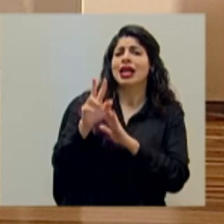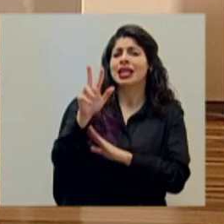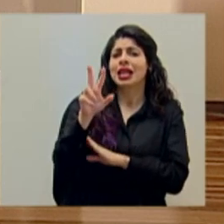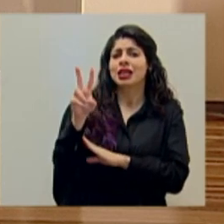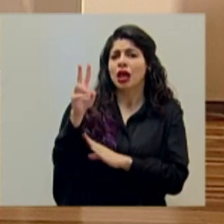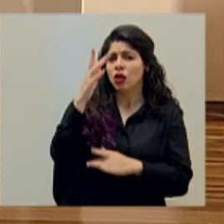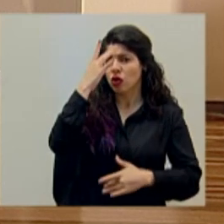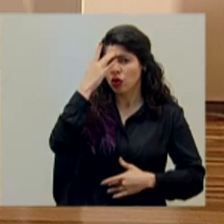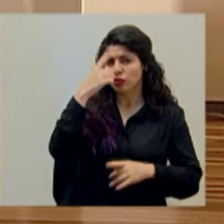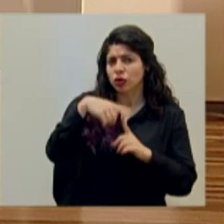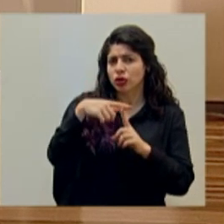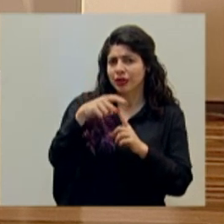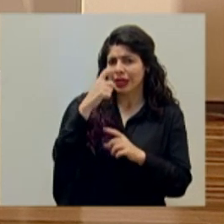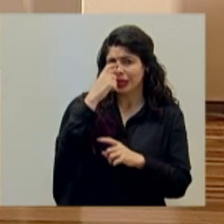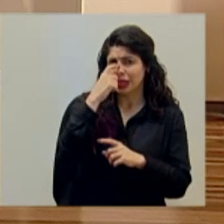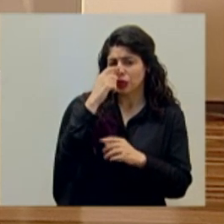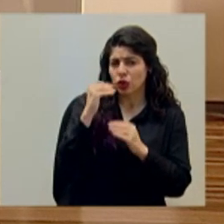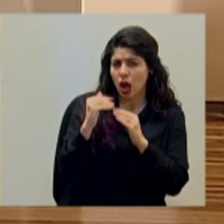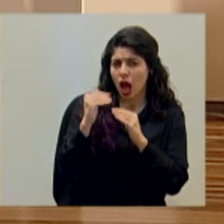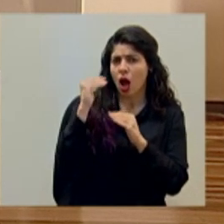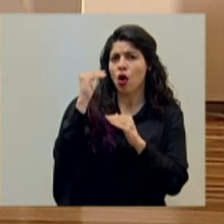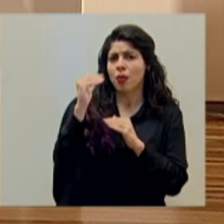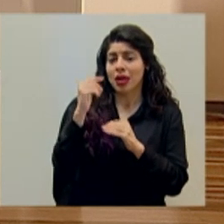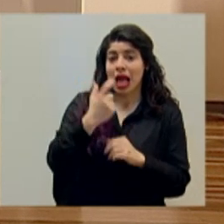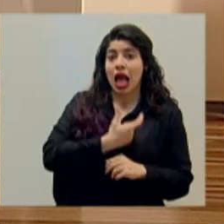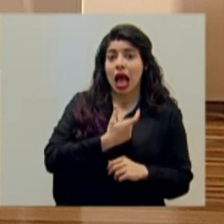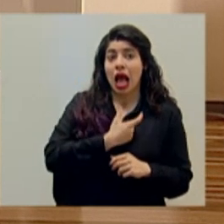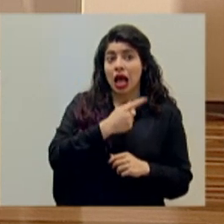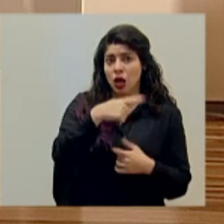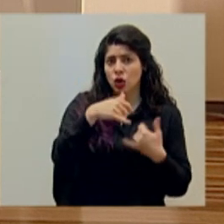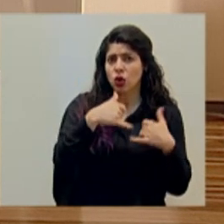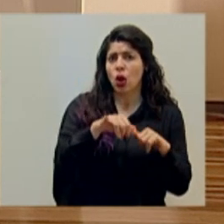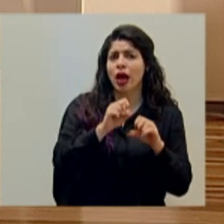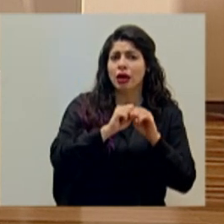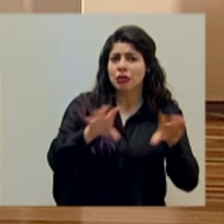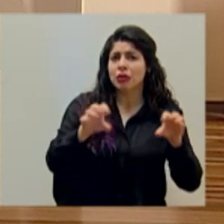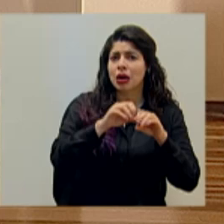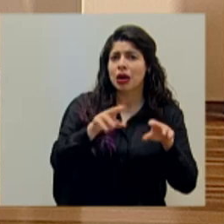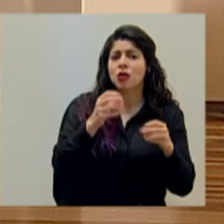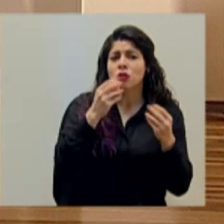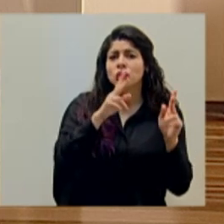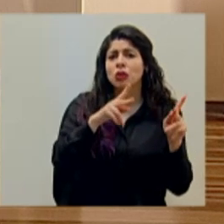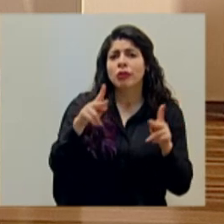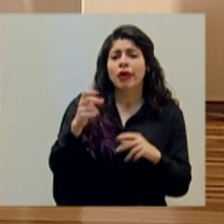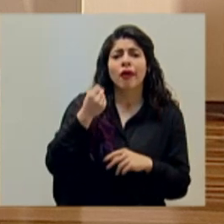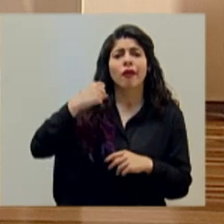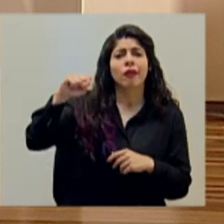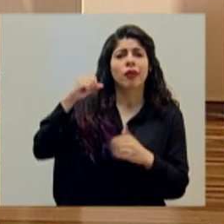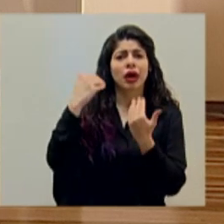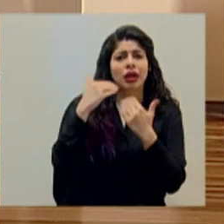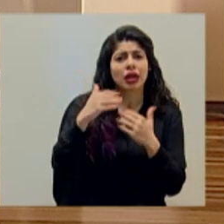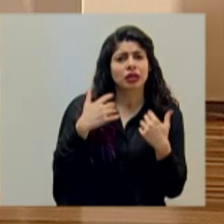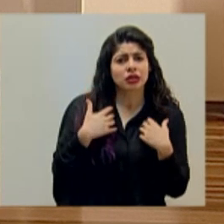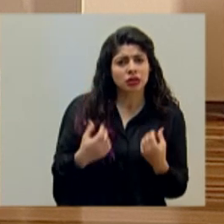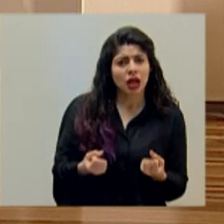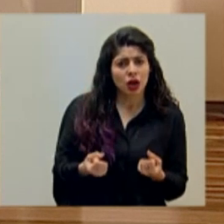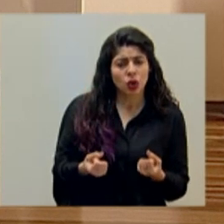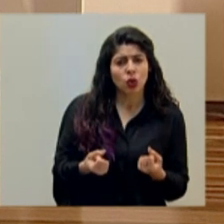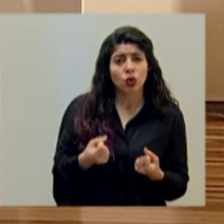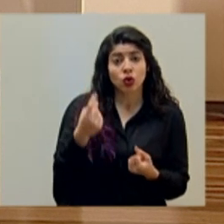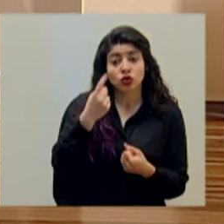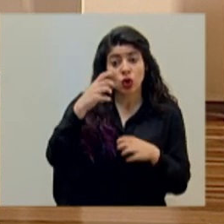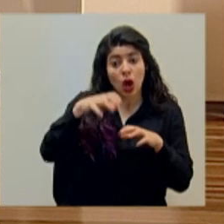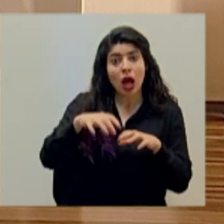en Escazú donde y desde la alcaldía siguen liderando un mensaje sobre el no cumplimiento de la restricción sanitaria no sólo al